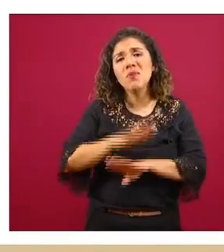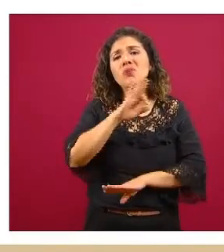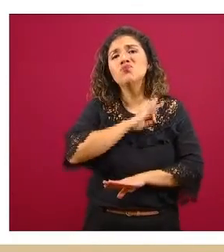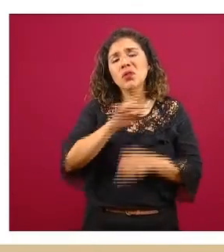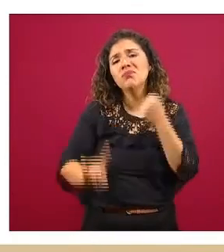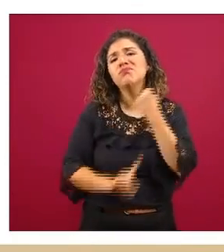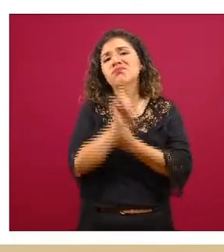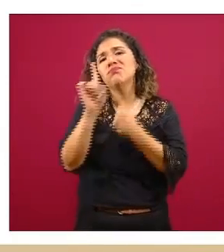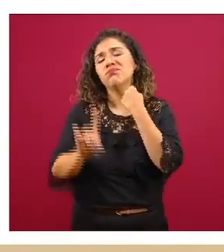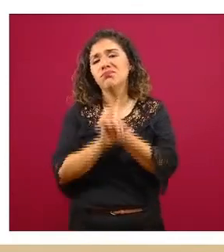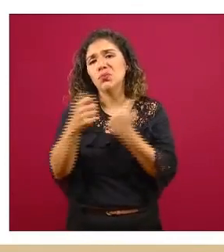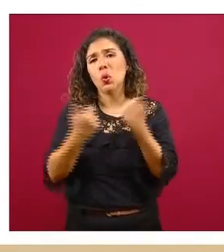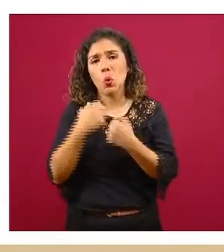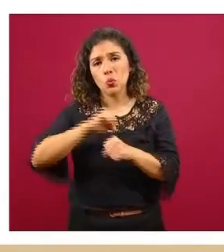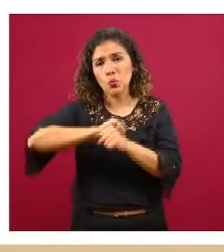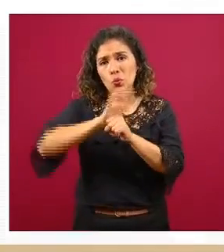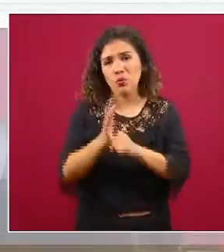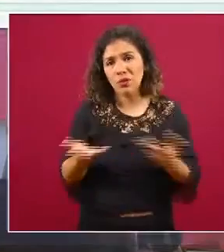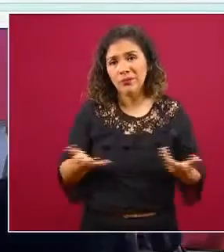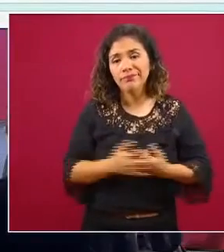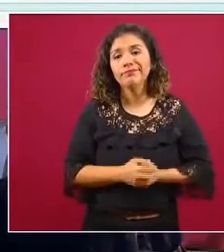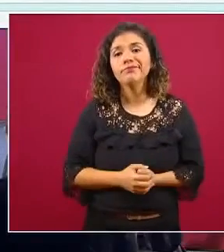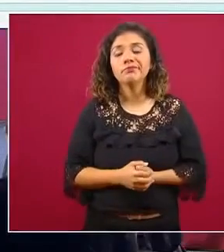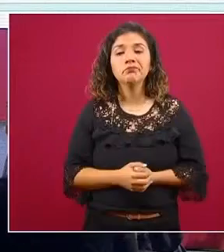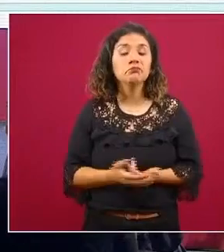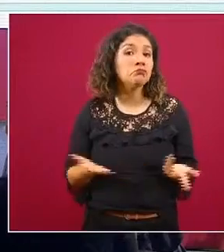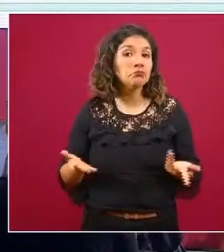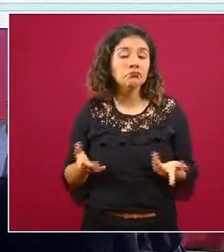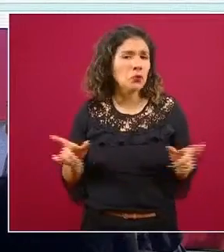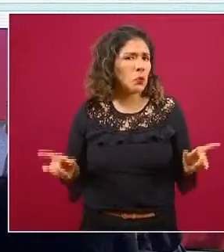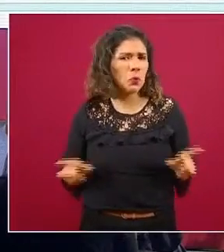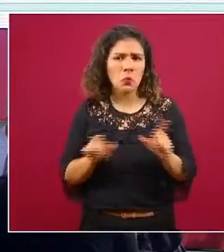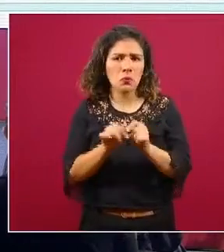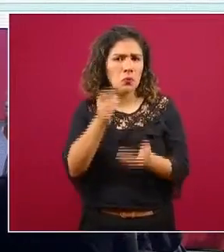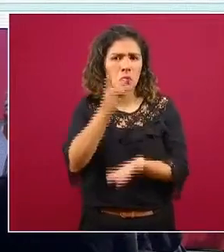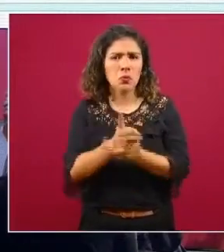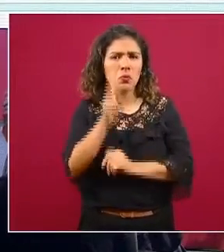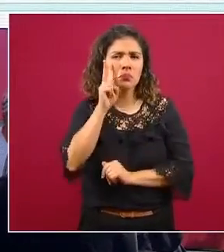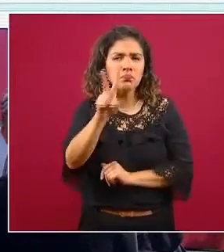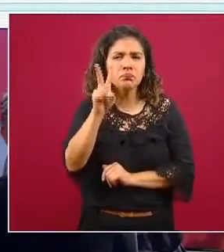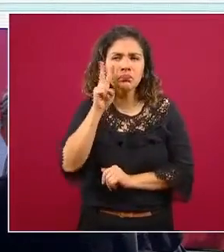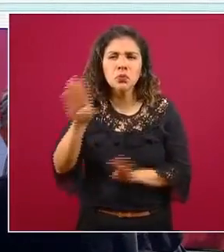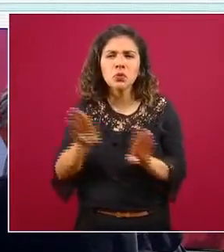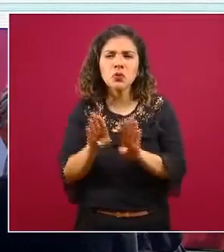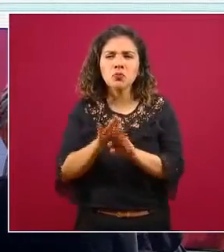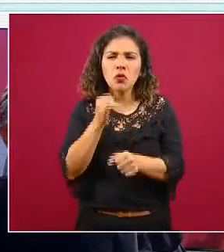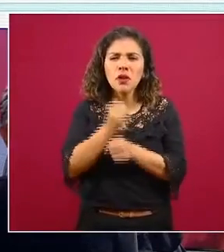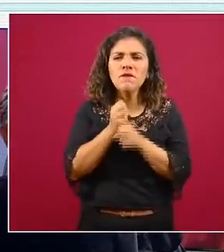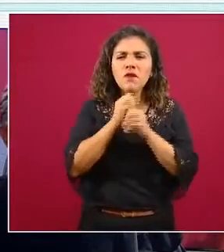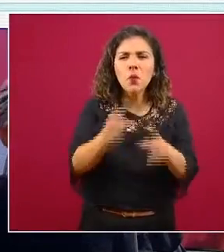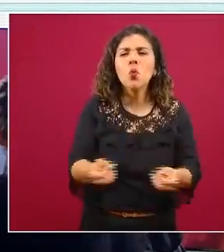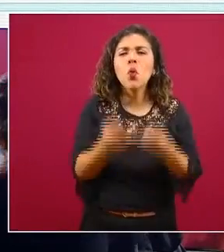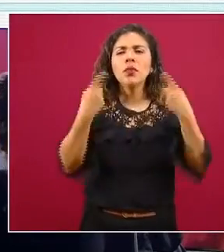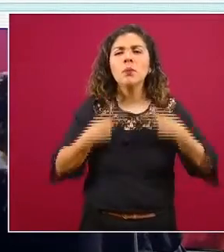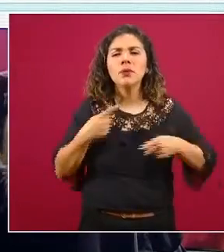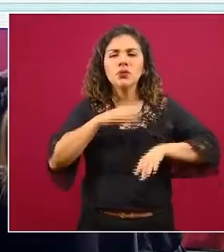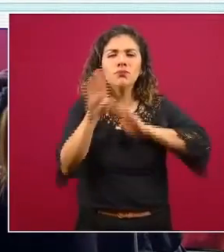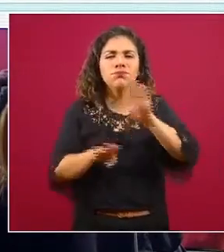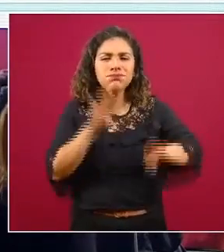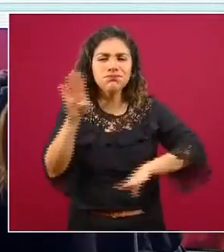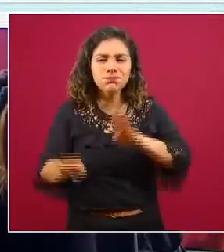por COVID la siguiente por favor y solamente como resumen para que vean los datos del exceso de mortalidad